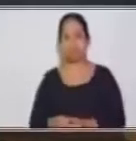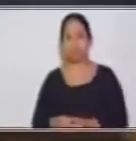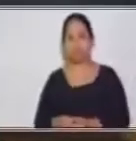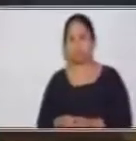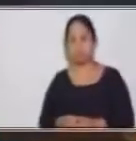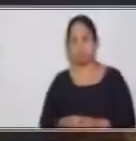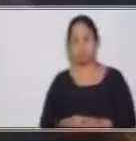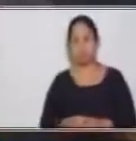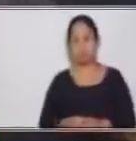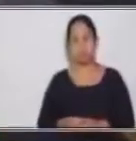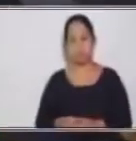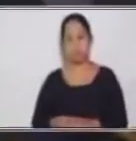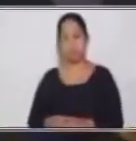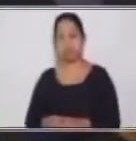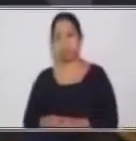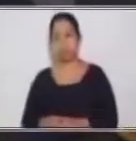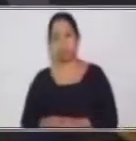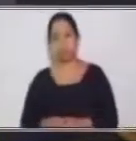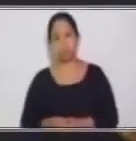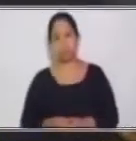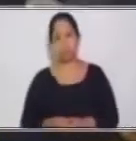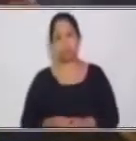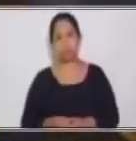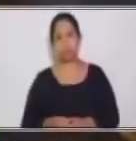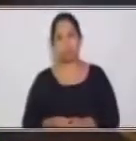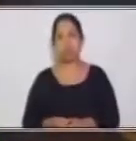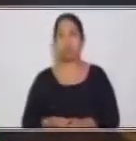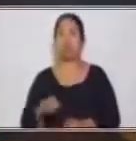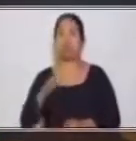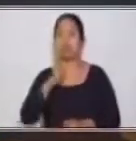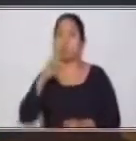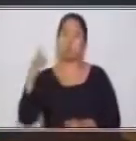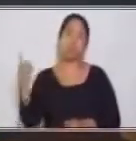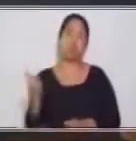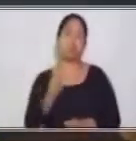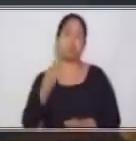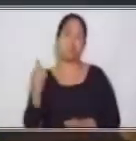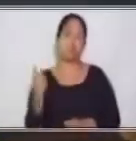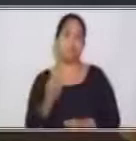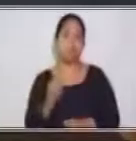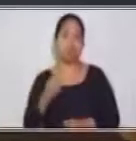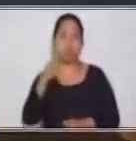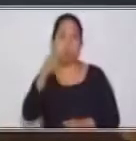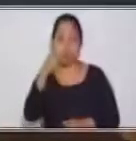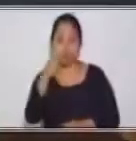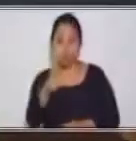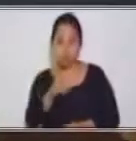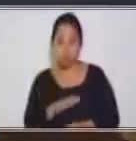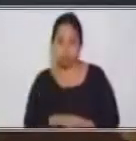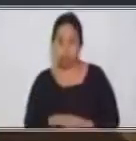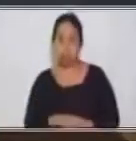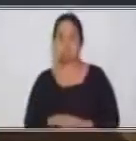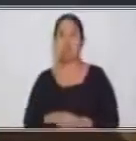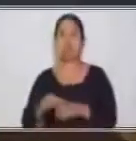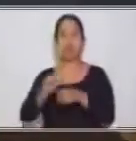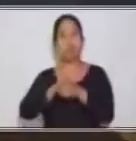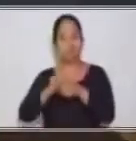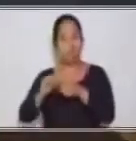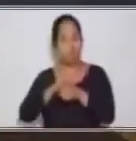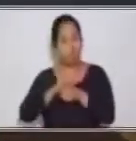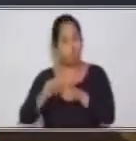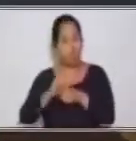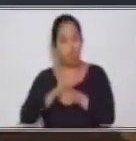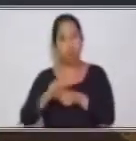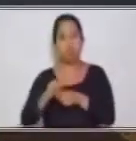Entonces, mis estimados estudiantes, sumamente importante que usted vaya retomando estos temas. Retome estos